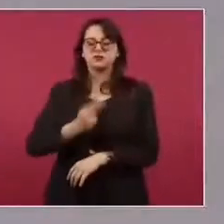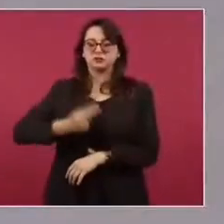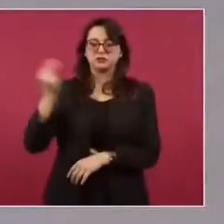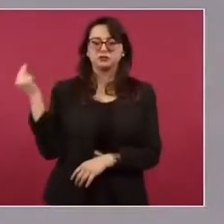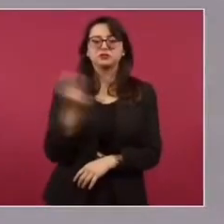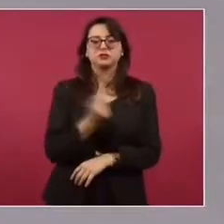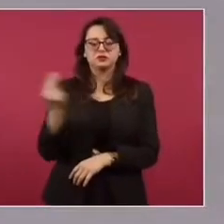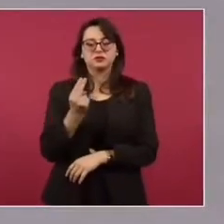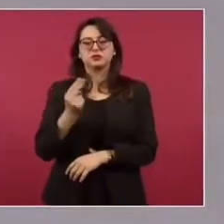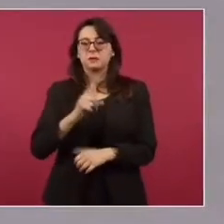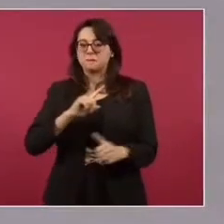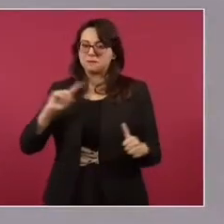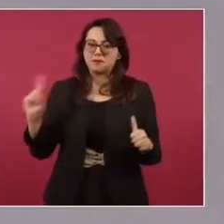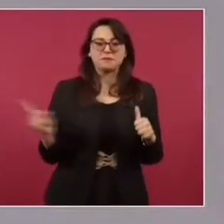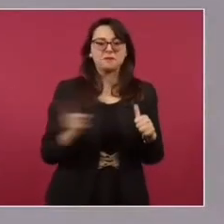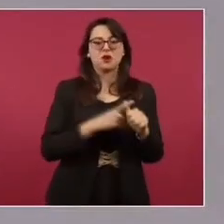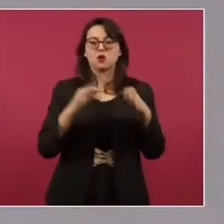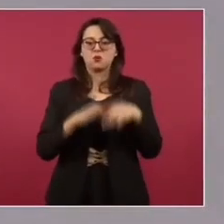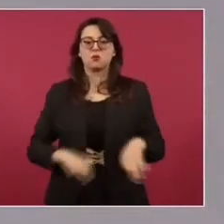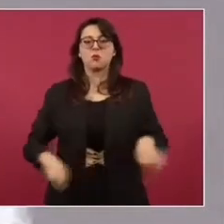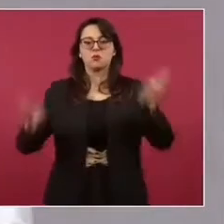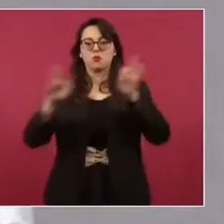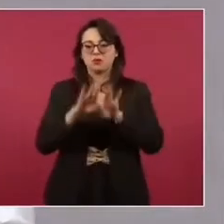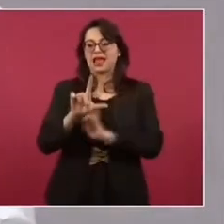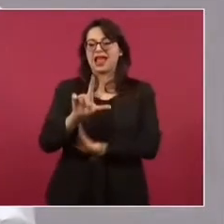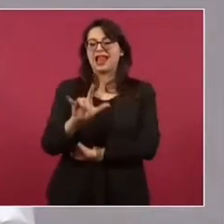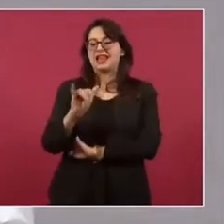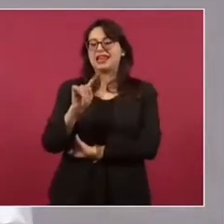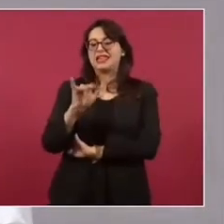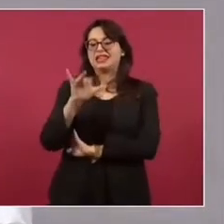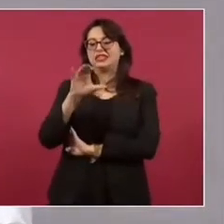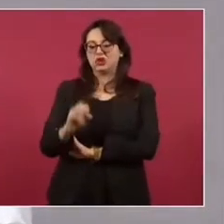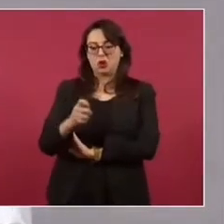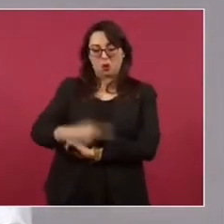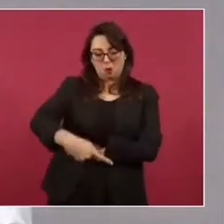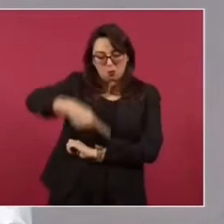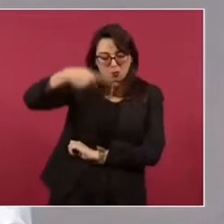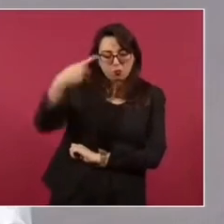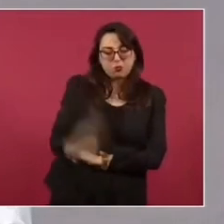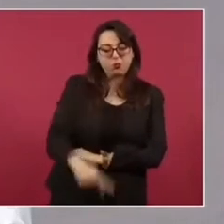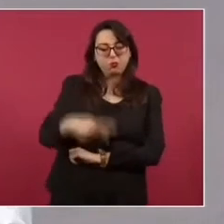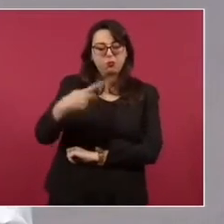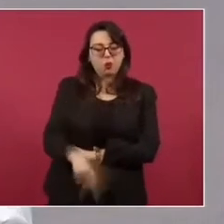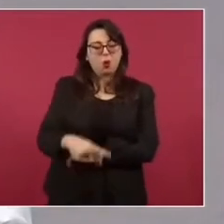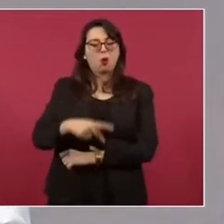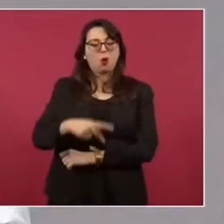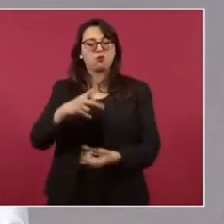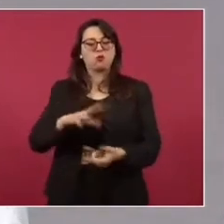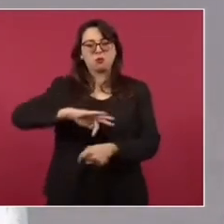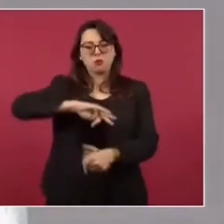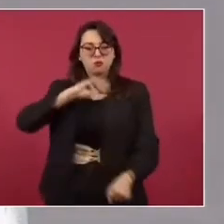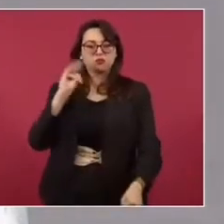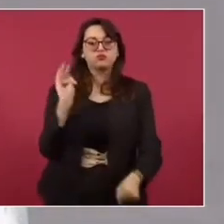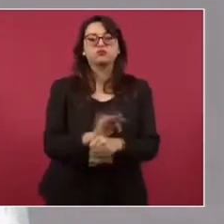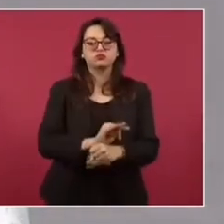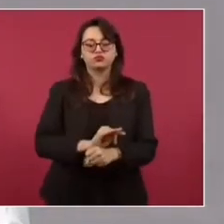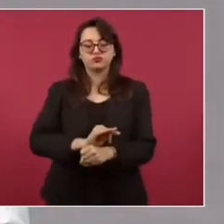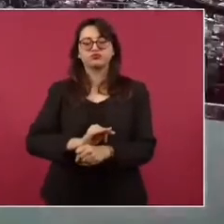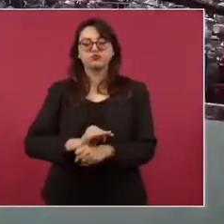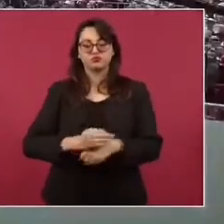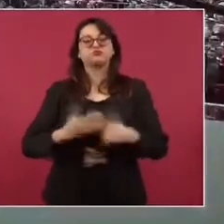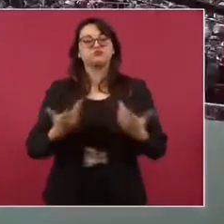Proteger y nacionalizar el litio. Recurso natural que estamos